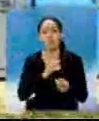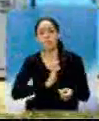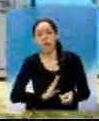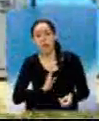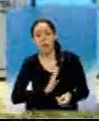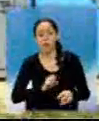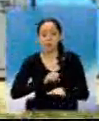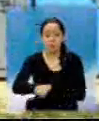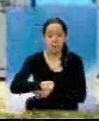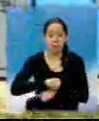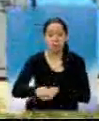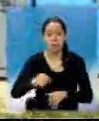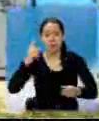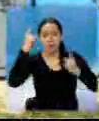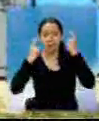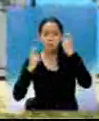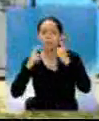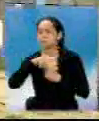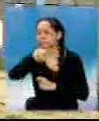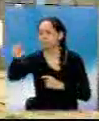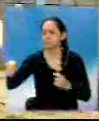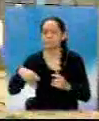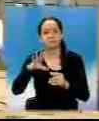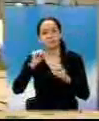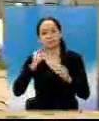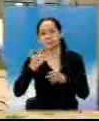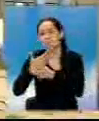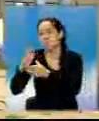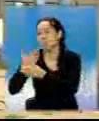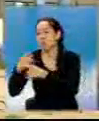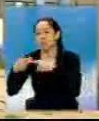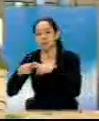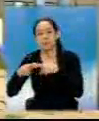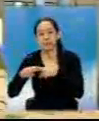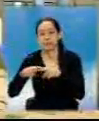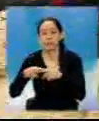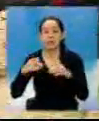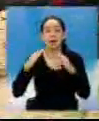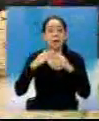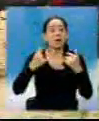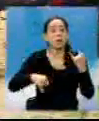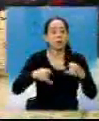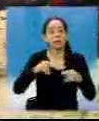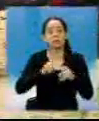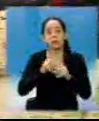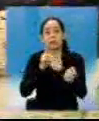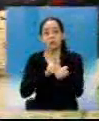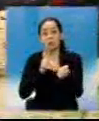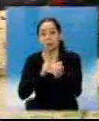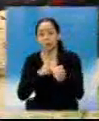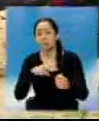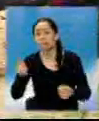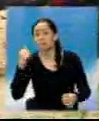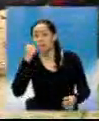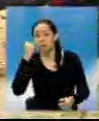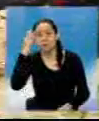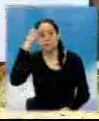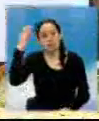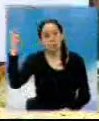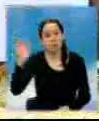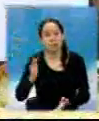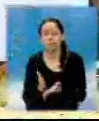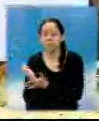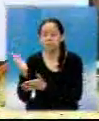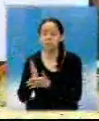duchas y pilas son comunitarias. El lugar cuenta con un área para juego de niños, un módulo clínico que les ha brindado apoyo psicológico